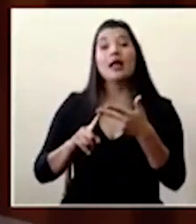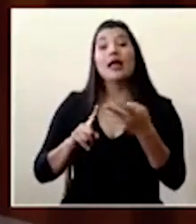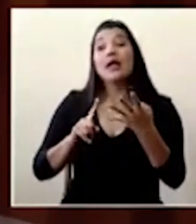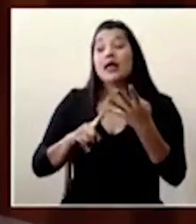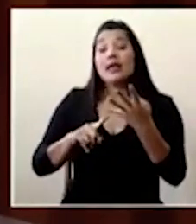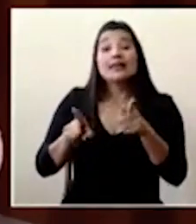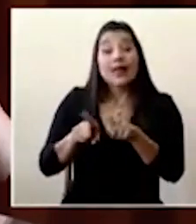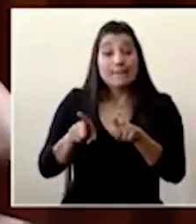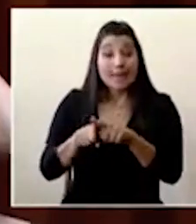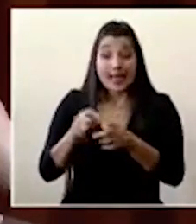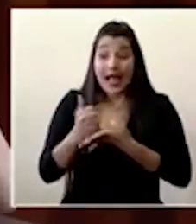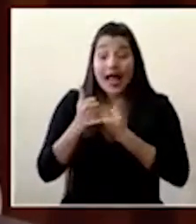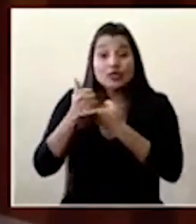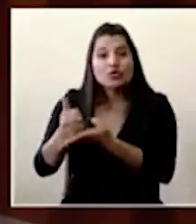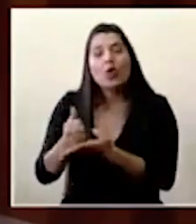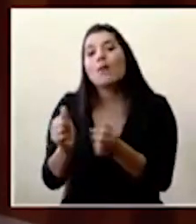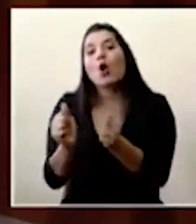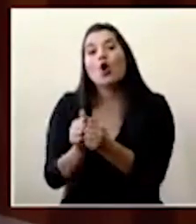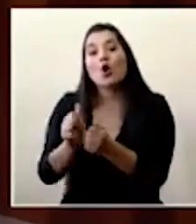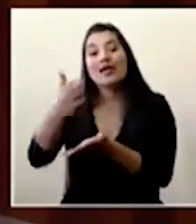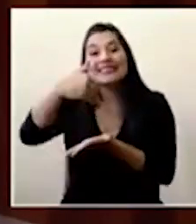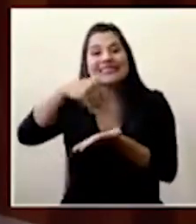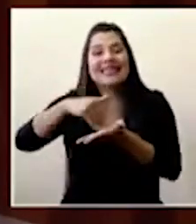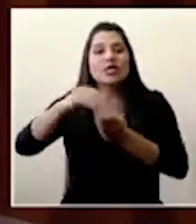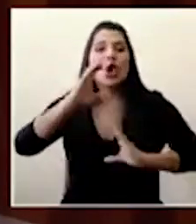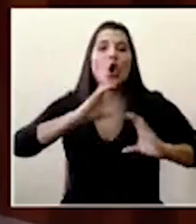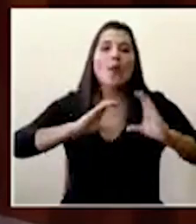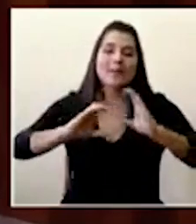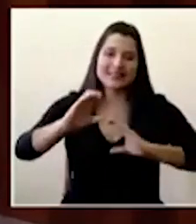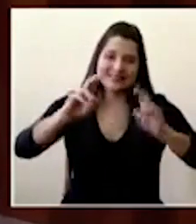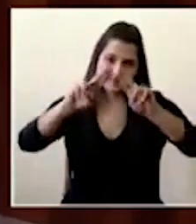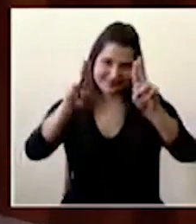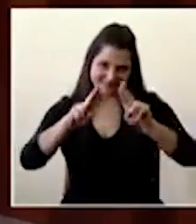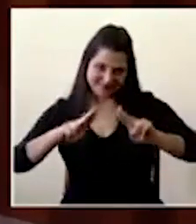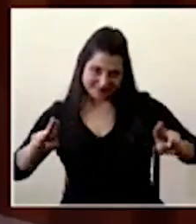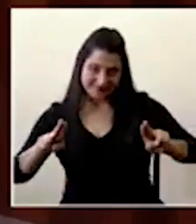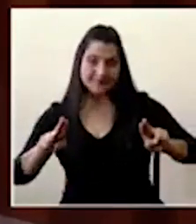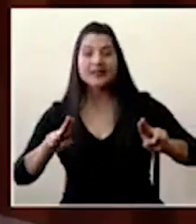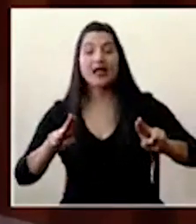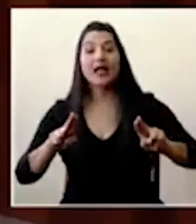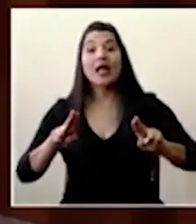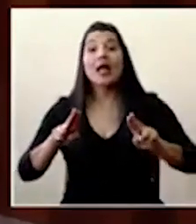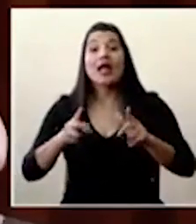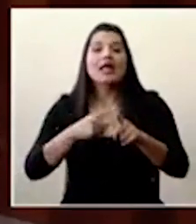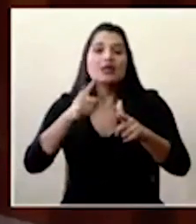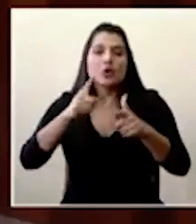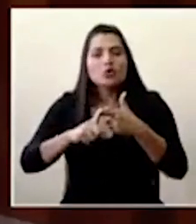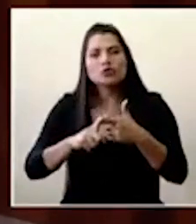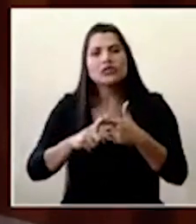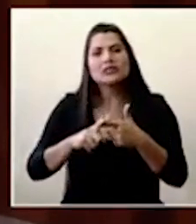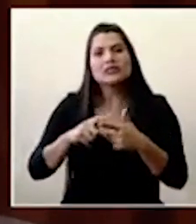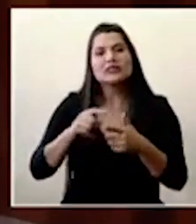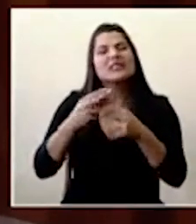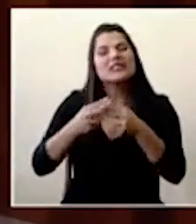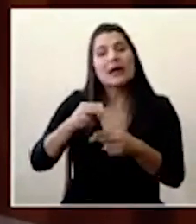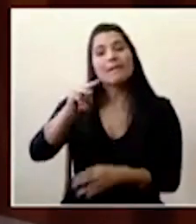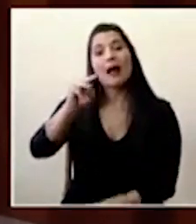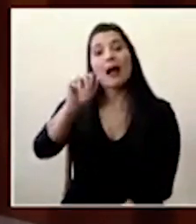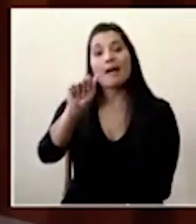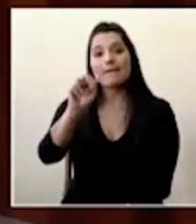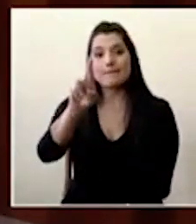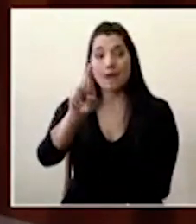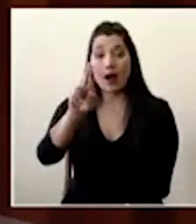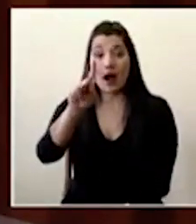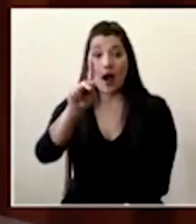el lanzamiento de lo que se llaman los centros comerciales virtuales conocidos como los marketplaces. Entonces, yo creo que venimos accionando varias cosas